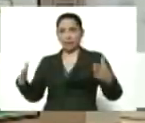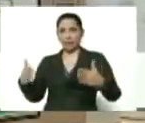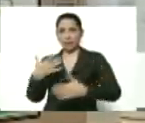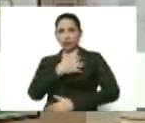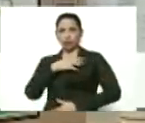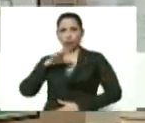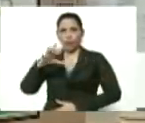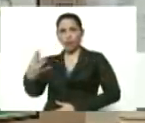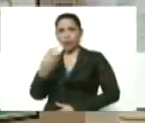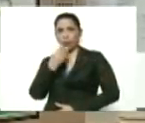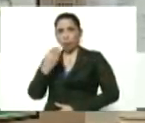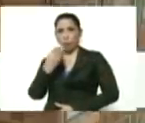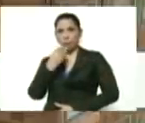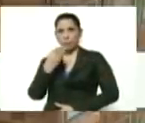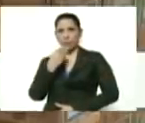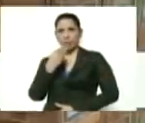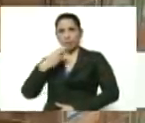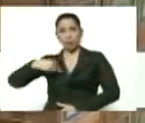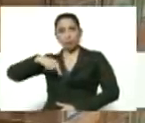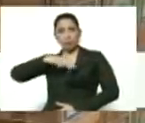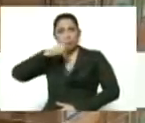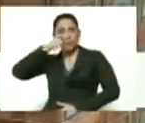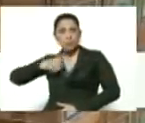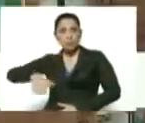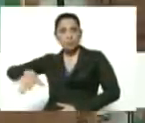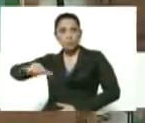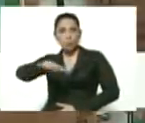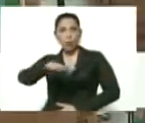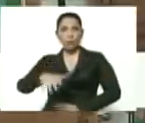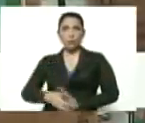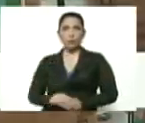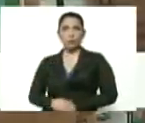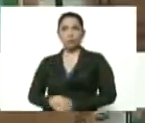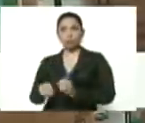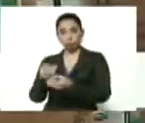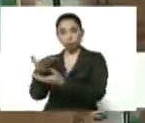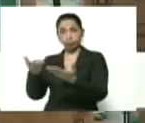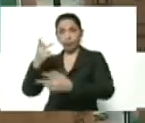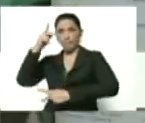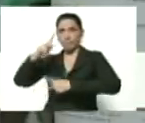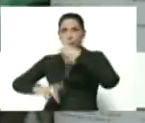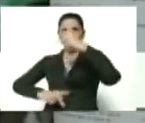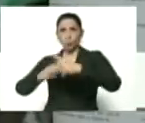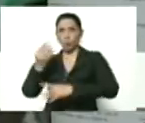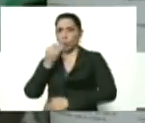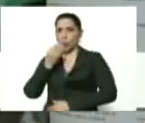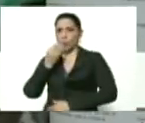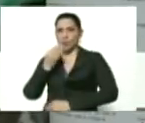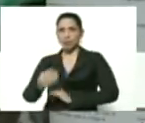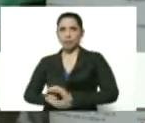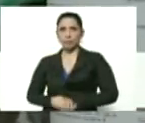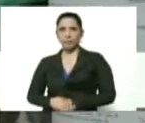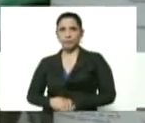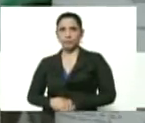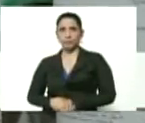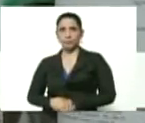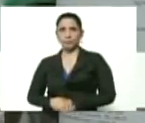alimentaria de nuestro pueblo, y que sea nuestro pueblo el que produzca los alimentos, la